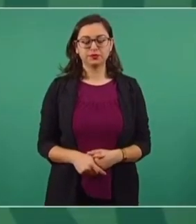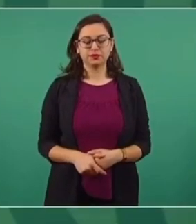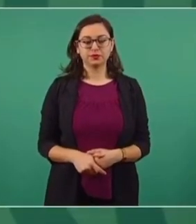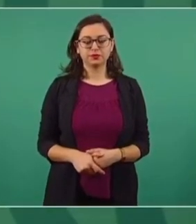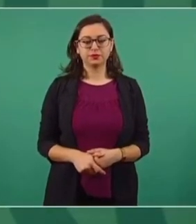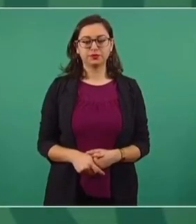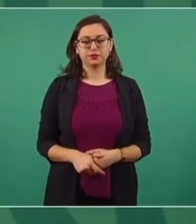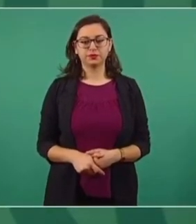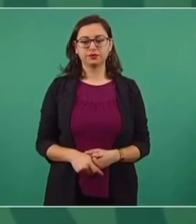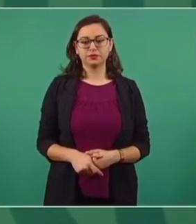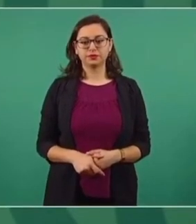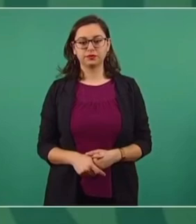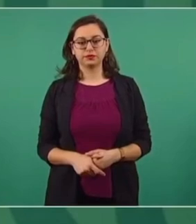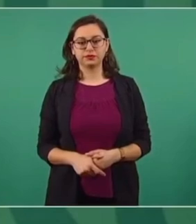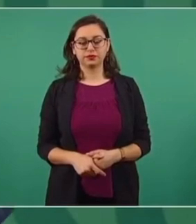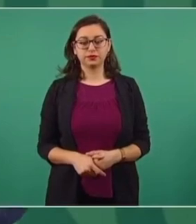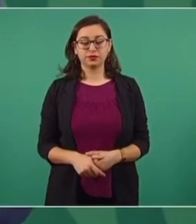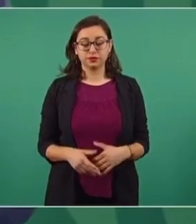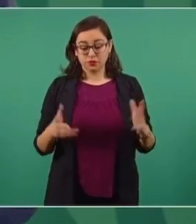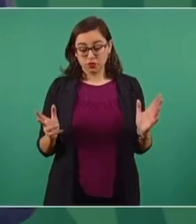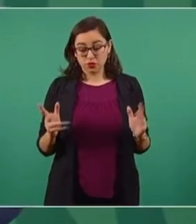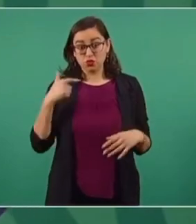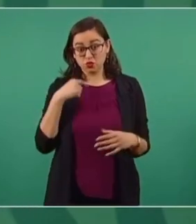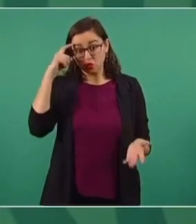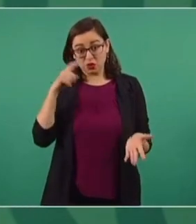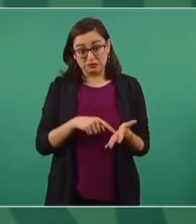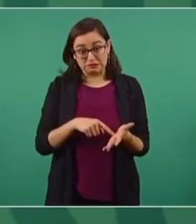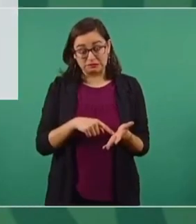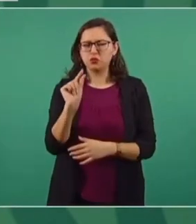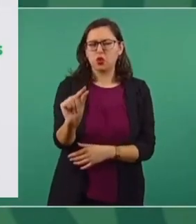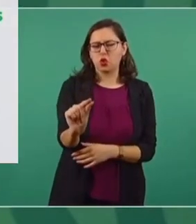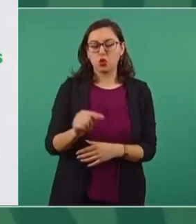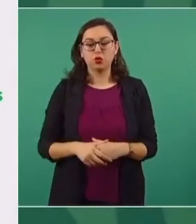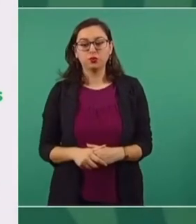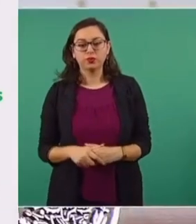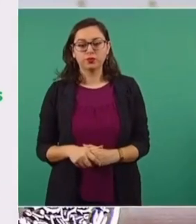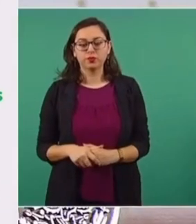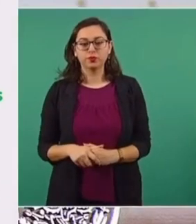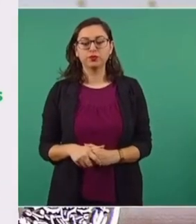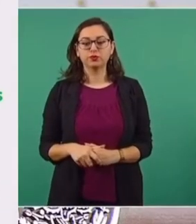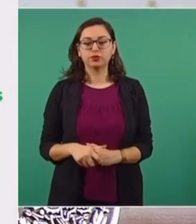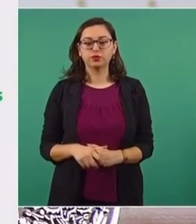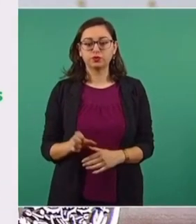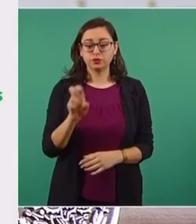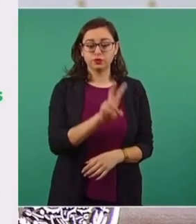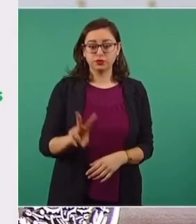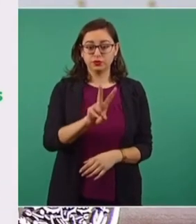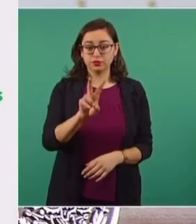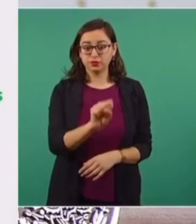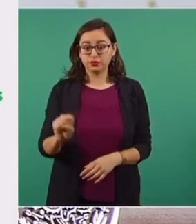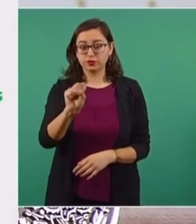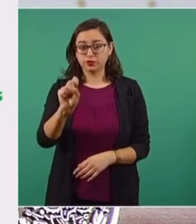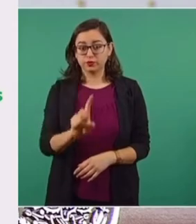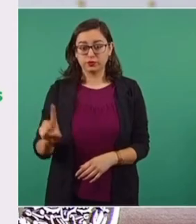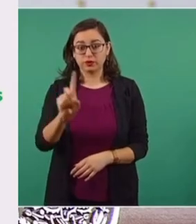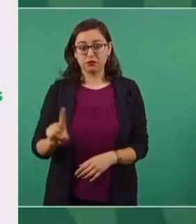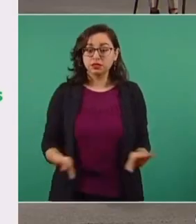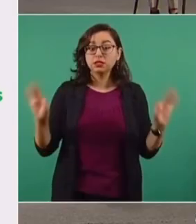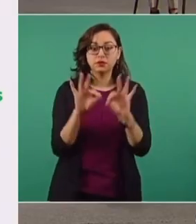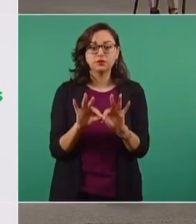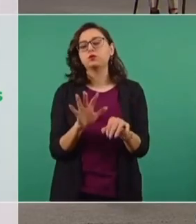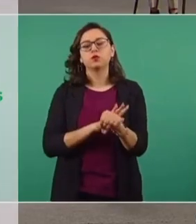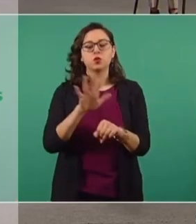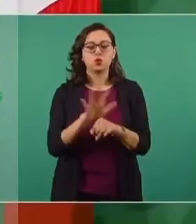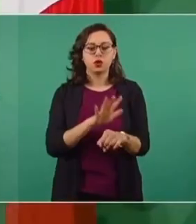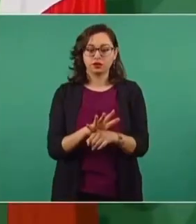que más mal, la delincuencia de Cuello Blanco. Viernes, el sábado y el domingo hubieron pocos homicidios.